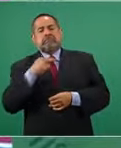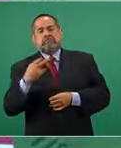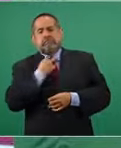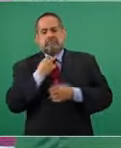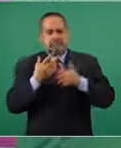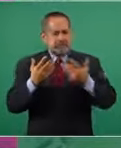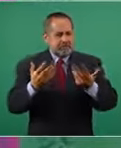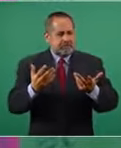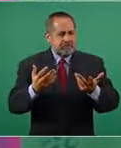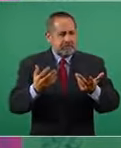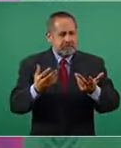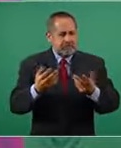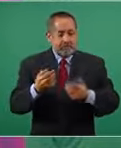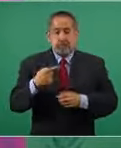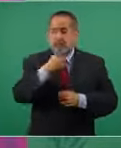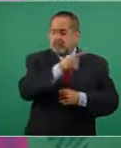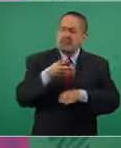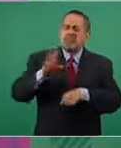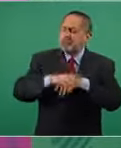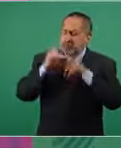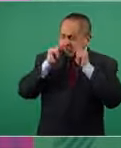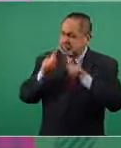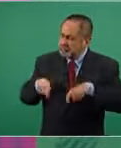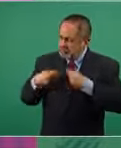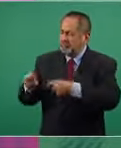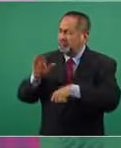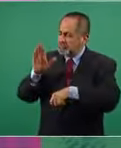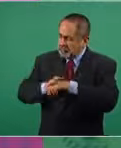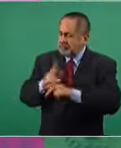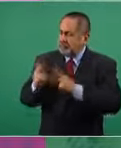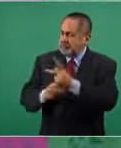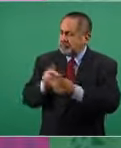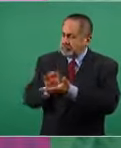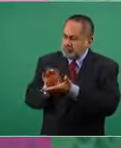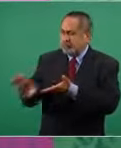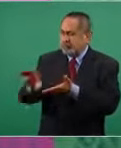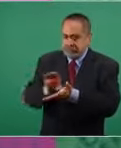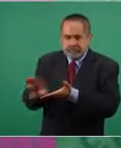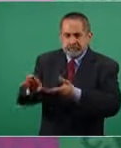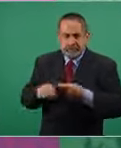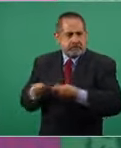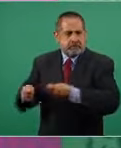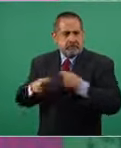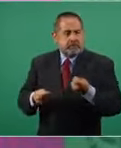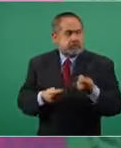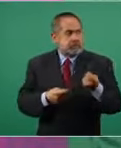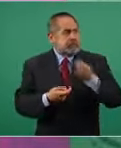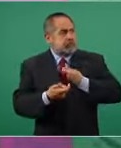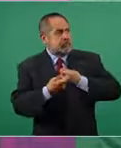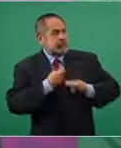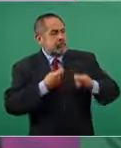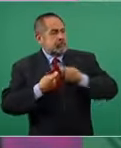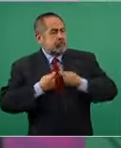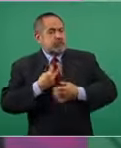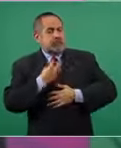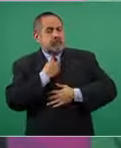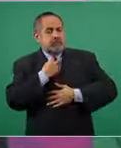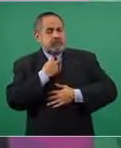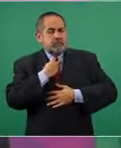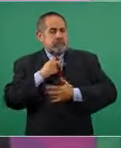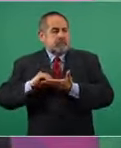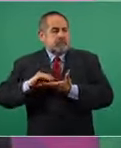se le aprobaron más créditos y los